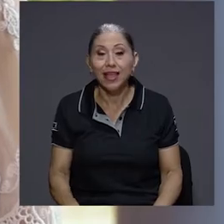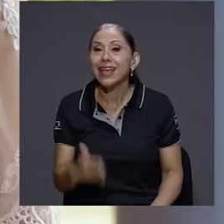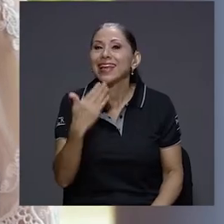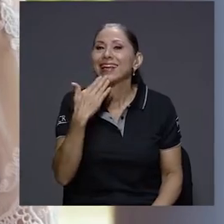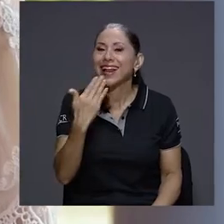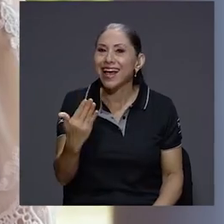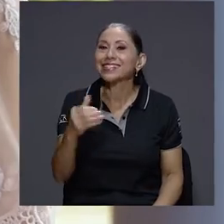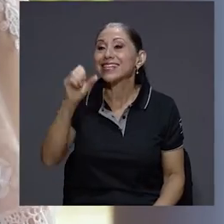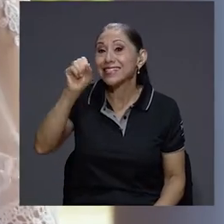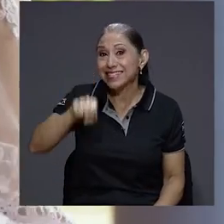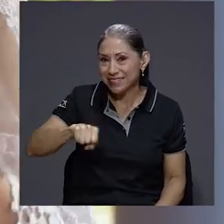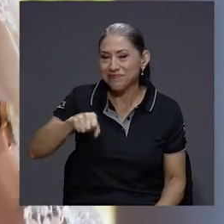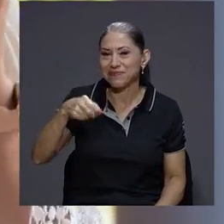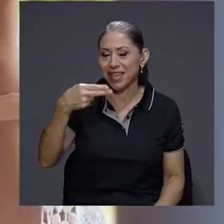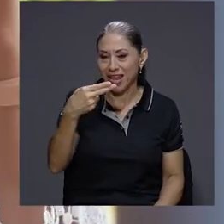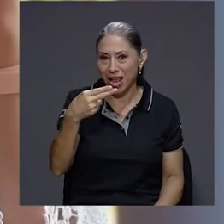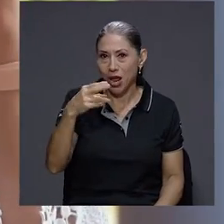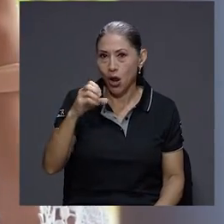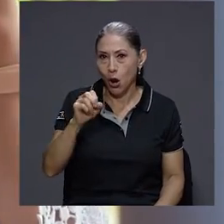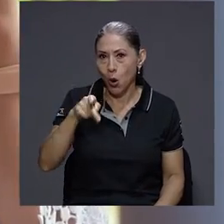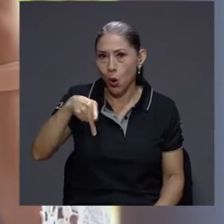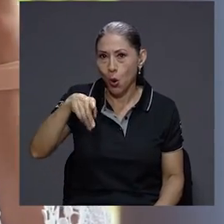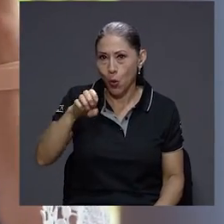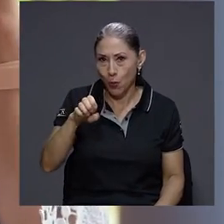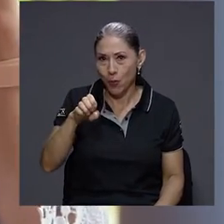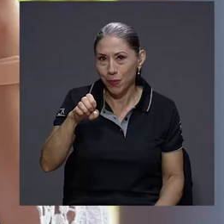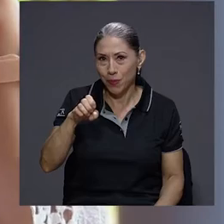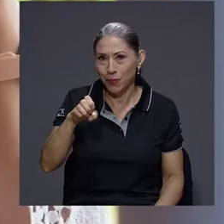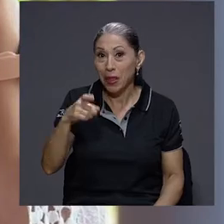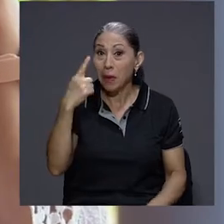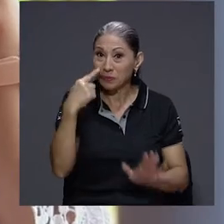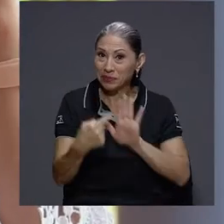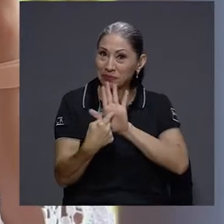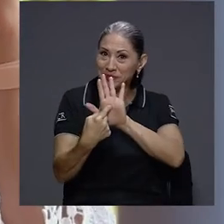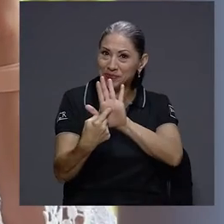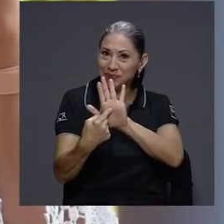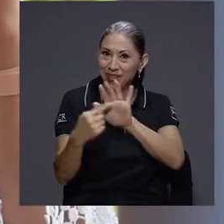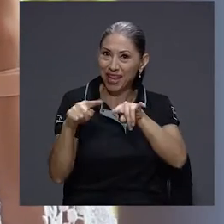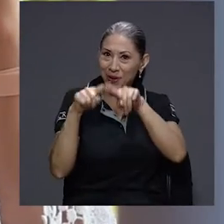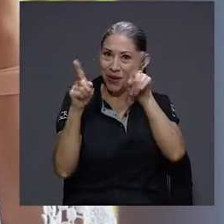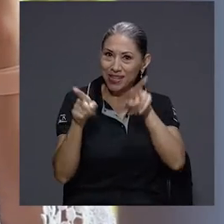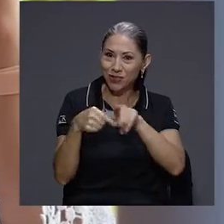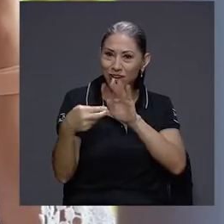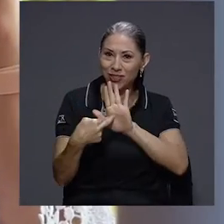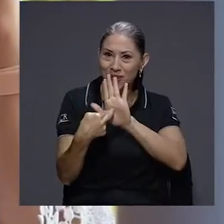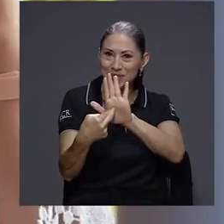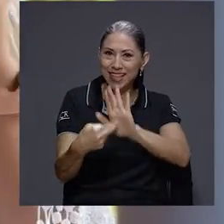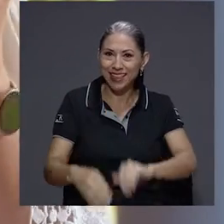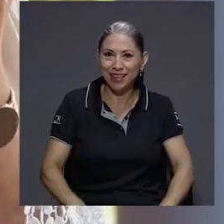Gracias. Sí, Hope, aquí tengo el corazón que nos representa.